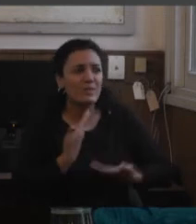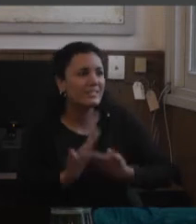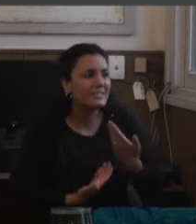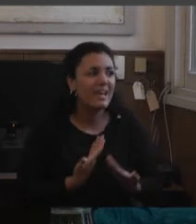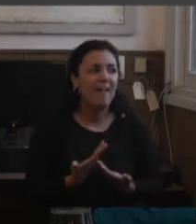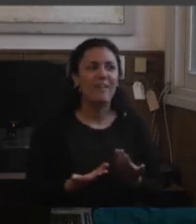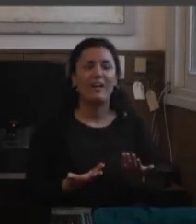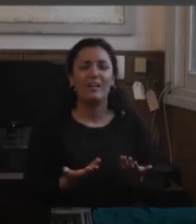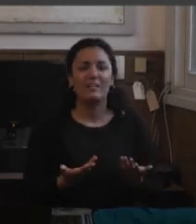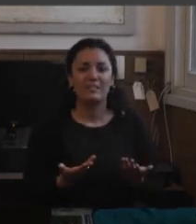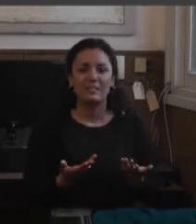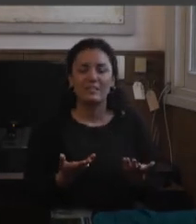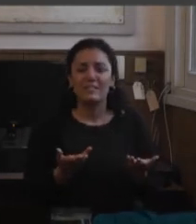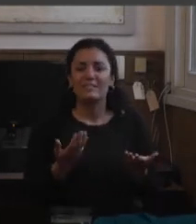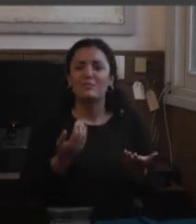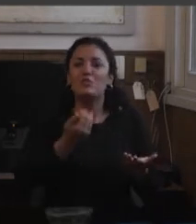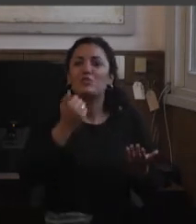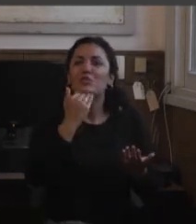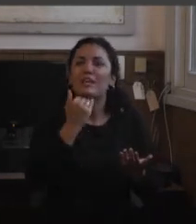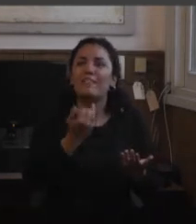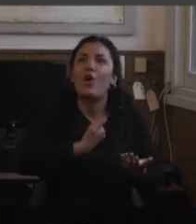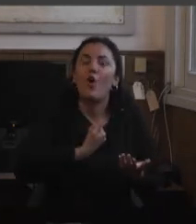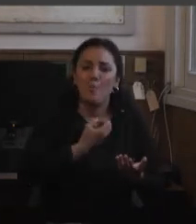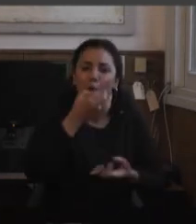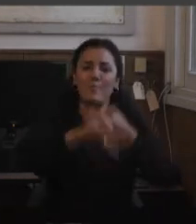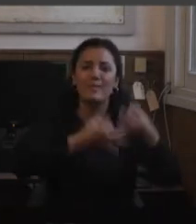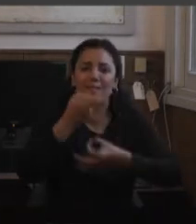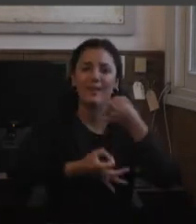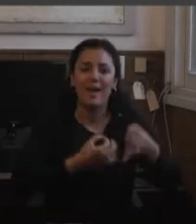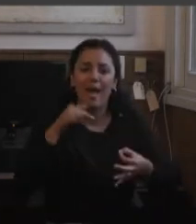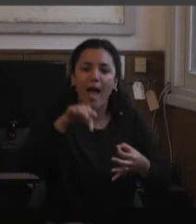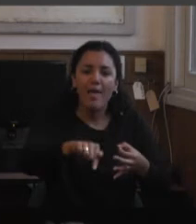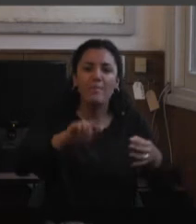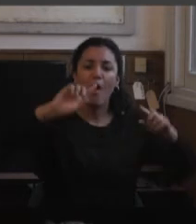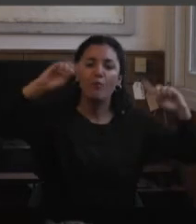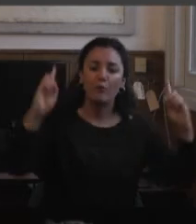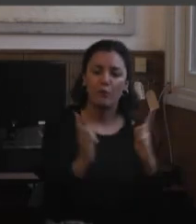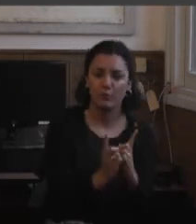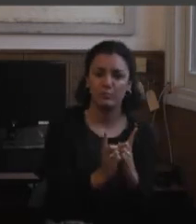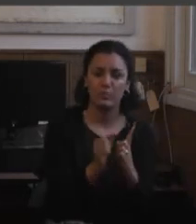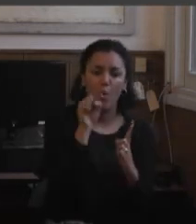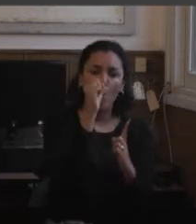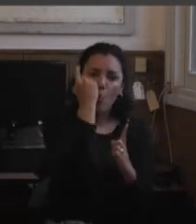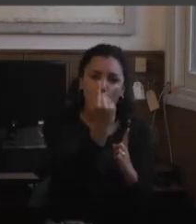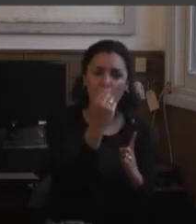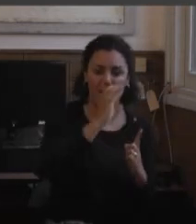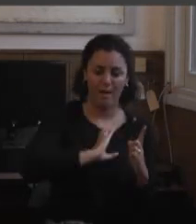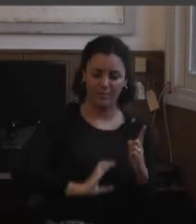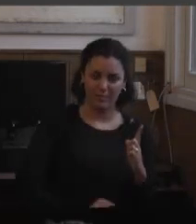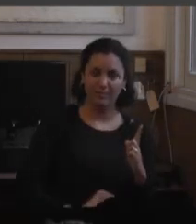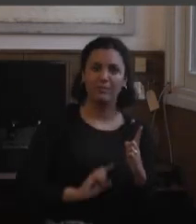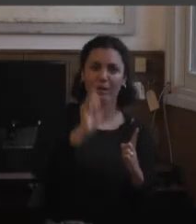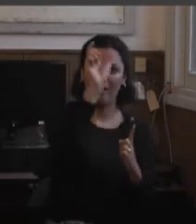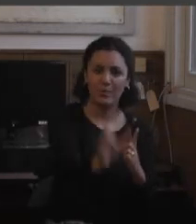sabía transmitir, es que en realidad lo que se hace es recortar un rasgo de la persona, un adjetivo de la